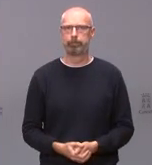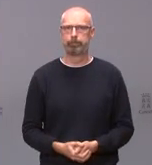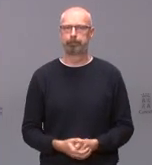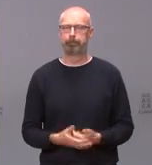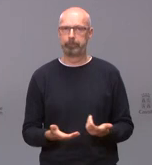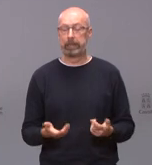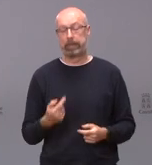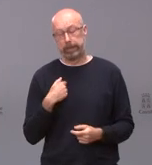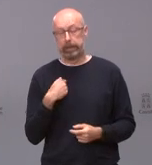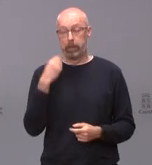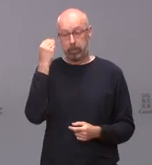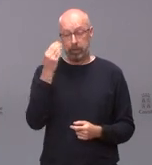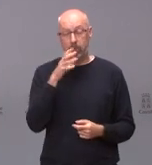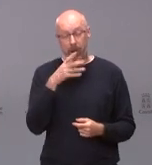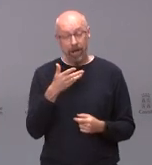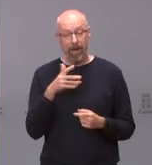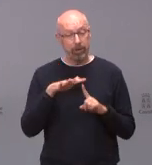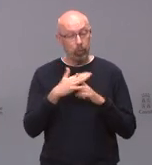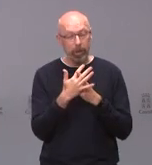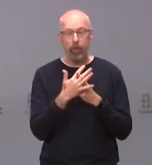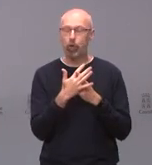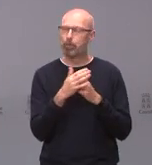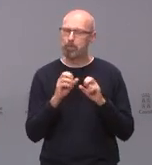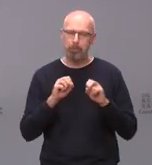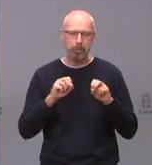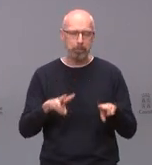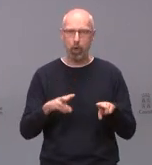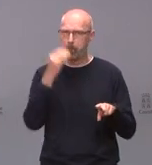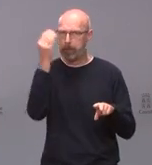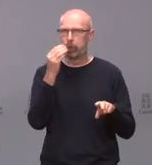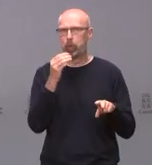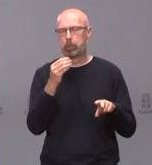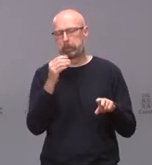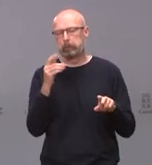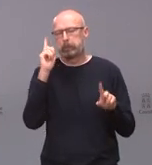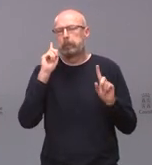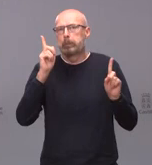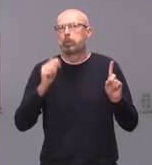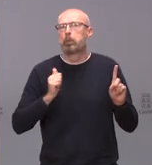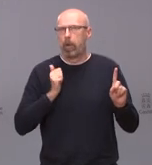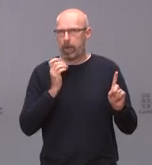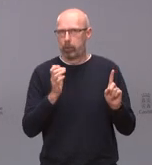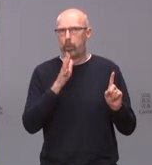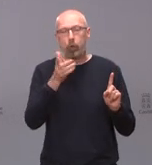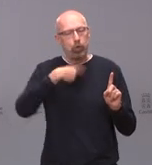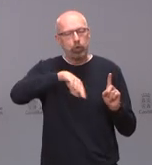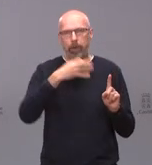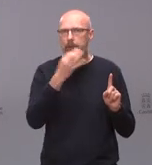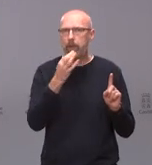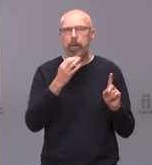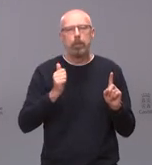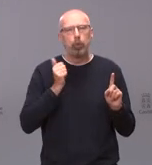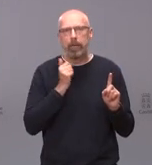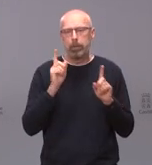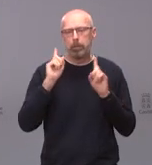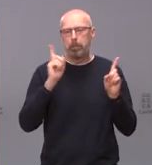No, nosotros estamos en la peor de las hipótesis siempre porque es nuestra obligación nuestra obligación es manejar siempre la peor de las hipótesis por